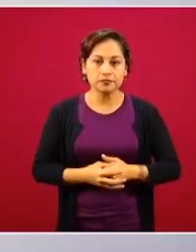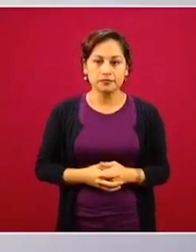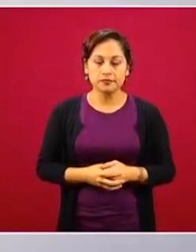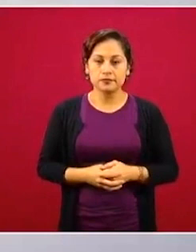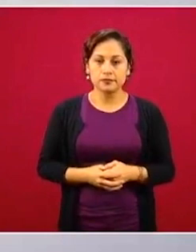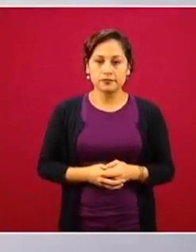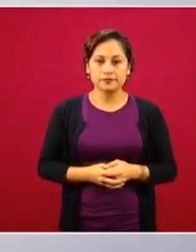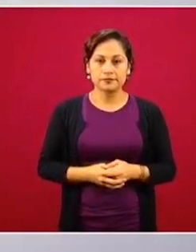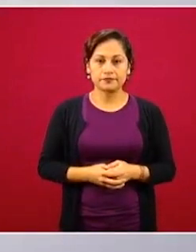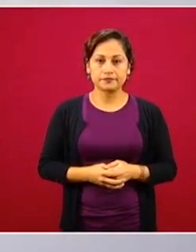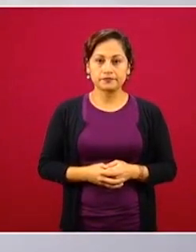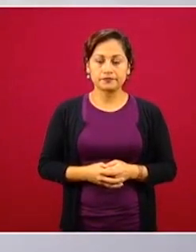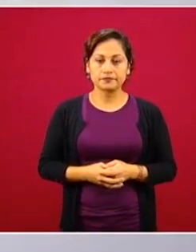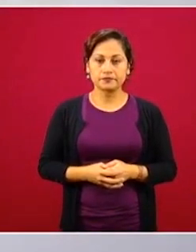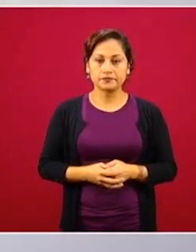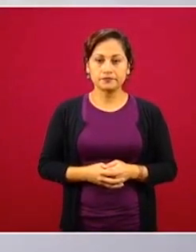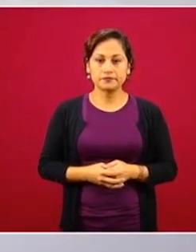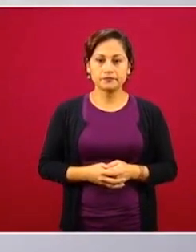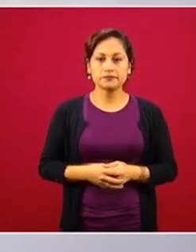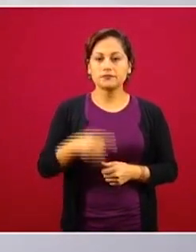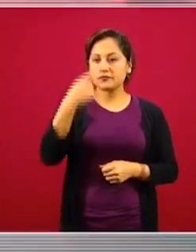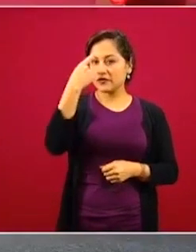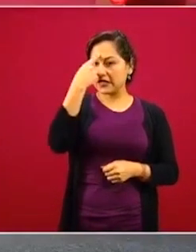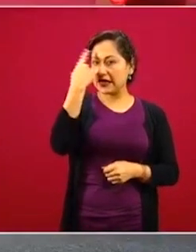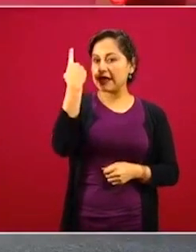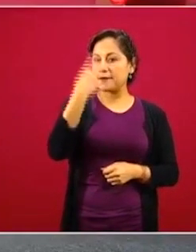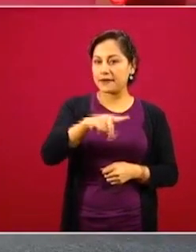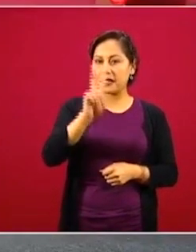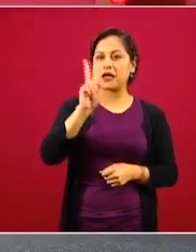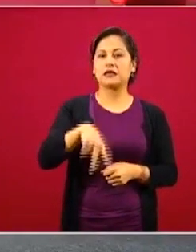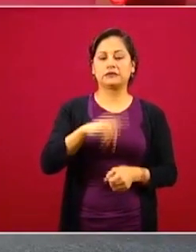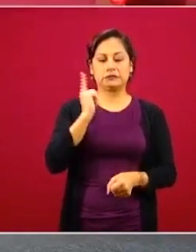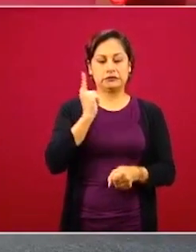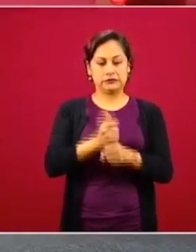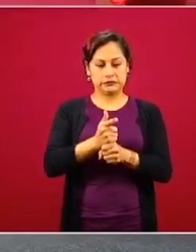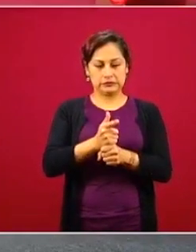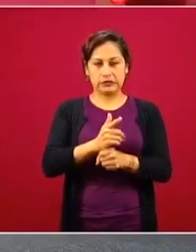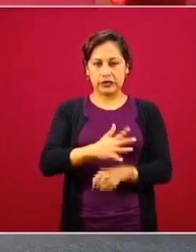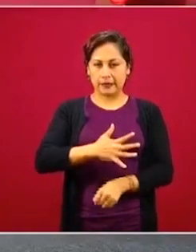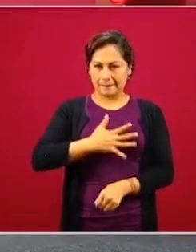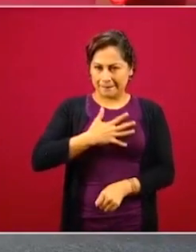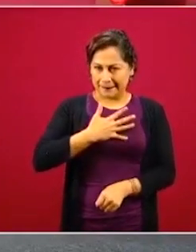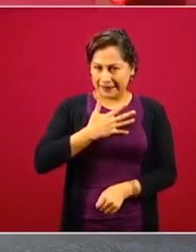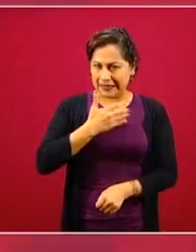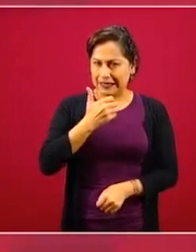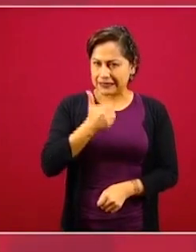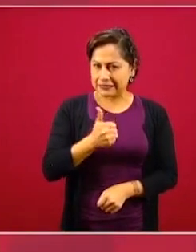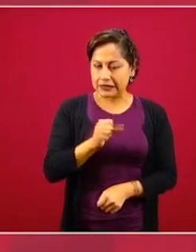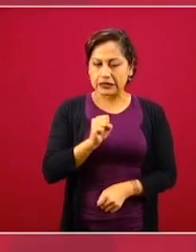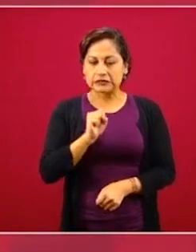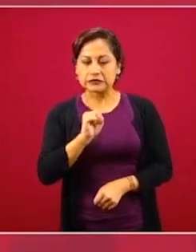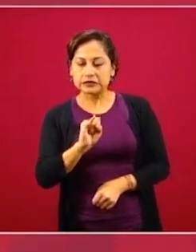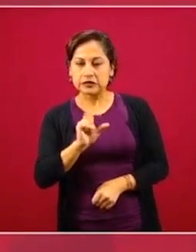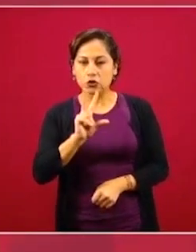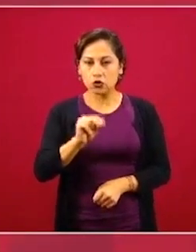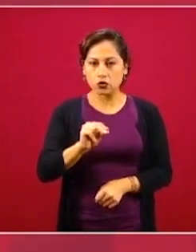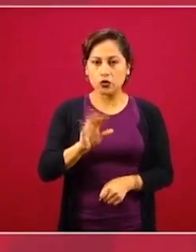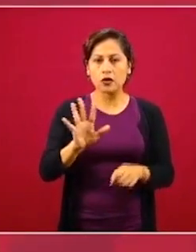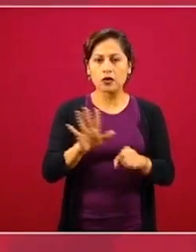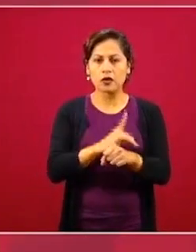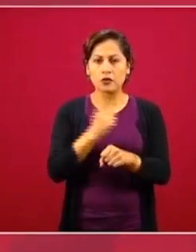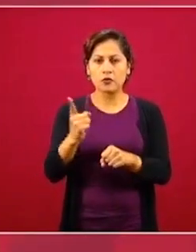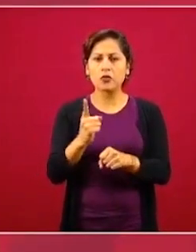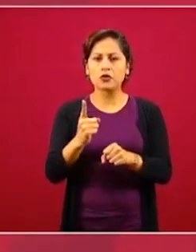si realmente hay bienestar, porque progreso sin